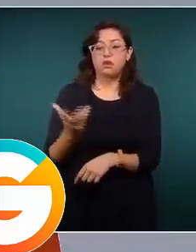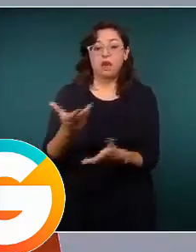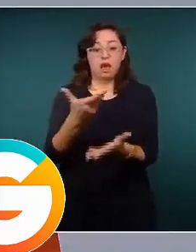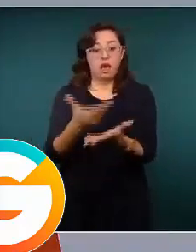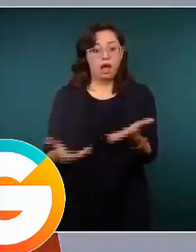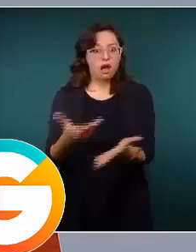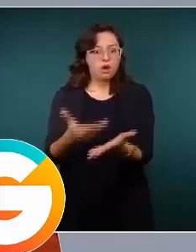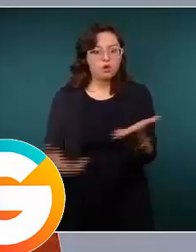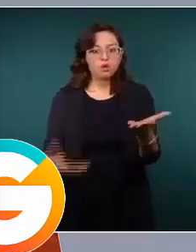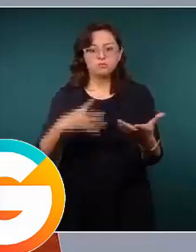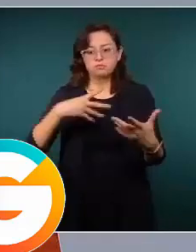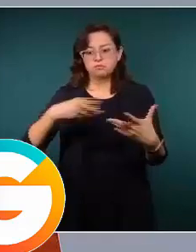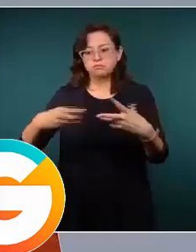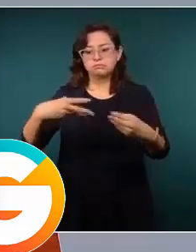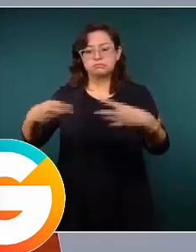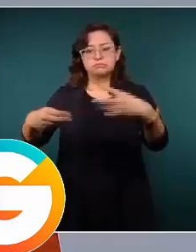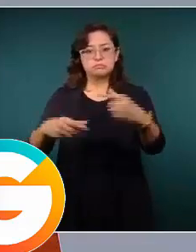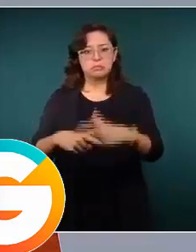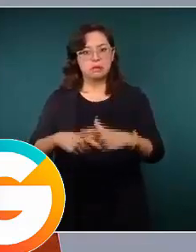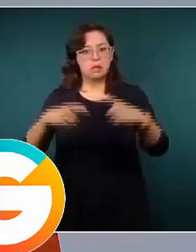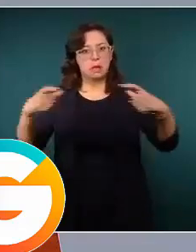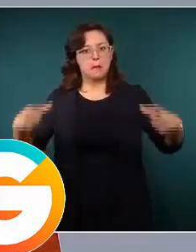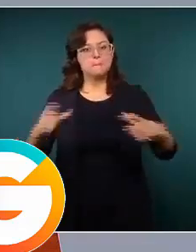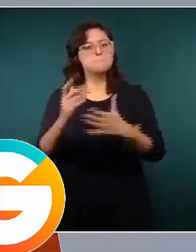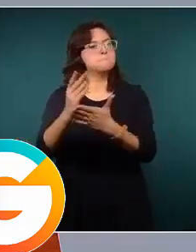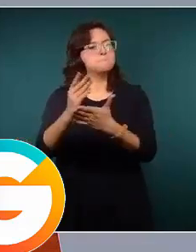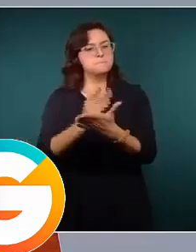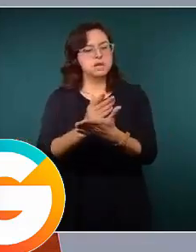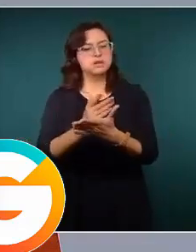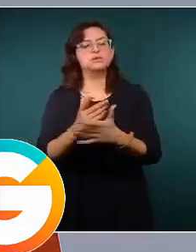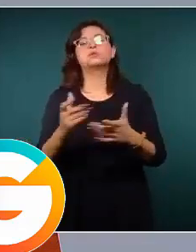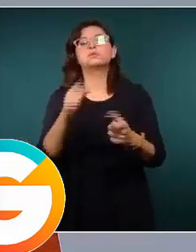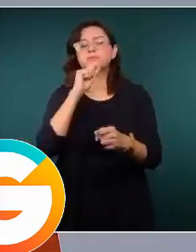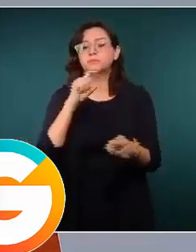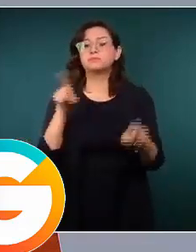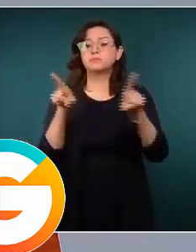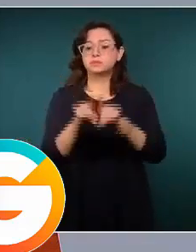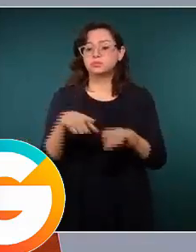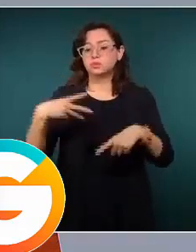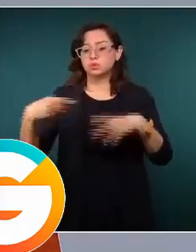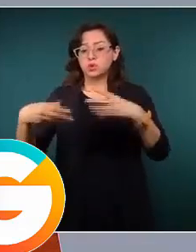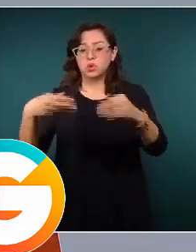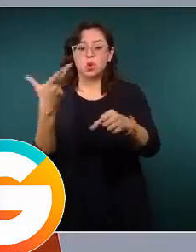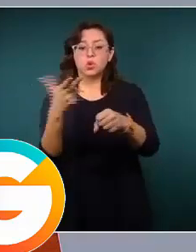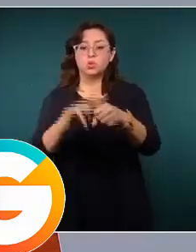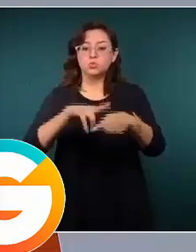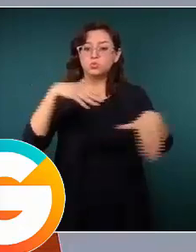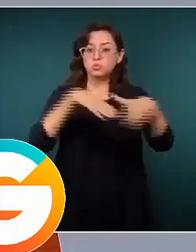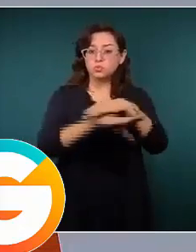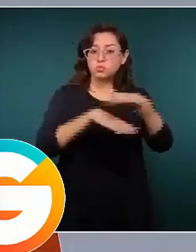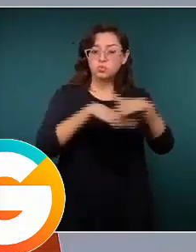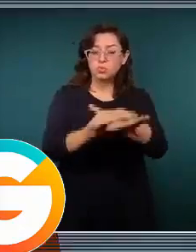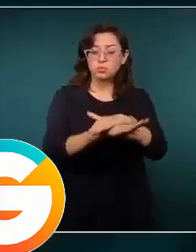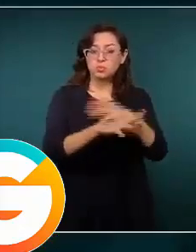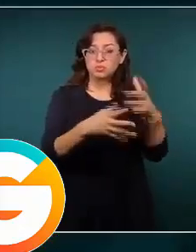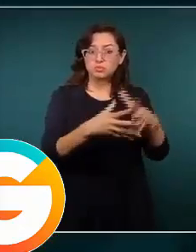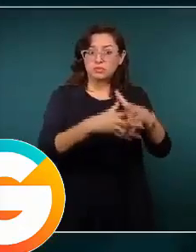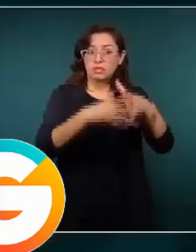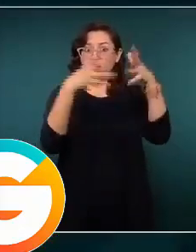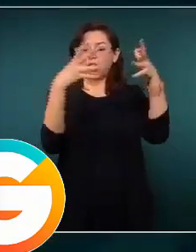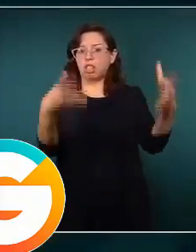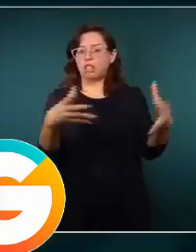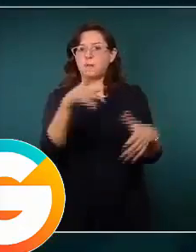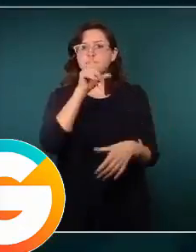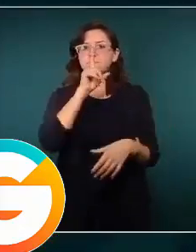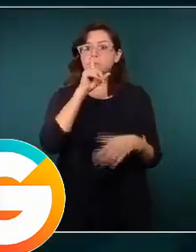evitar que la pandemia sea mayor y que la afectación tanto de contagios como de hospitalizados sea mayor de lo que originalmente